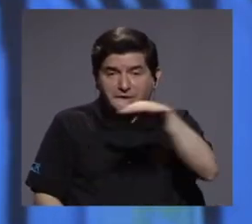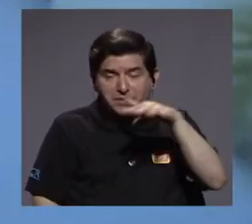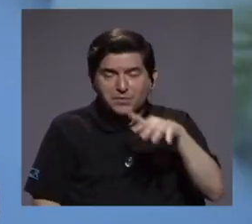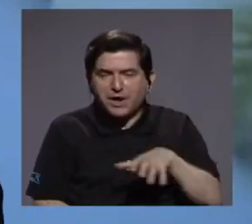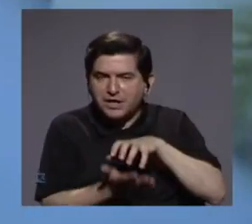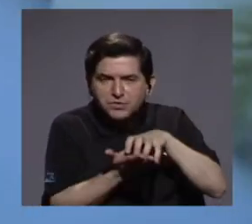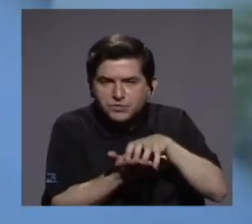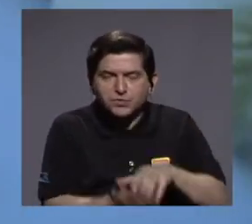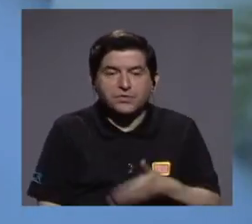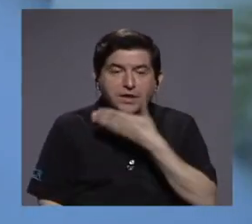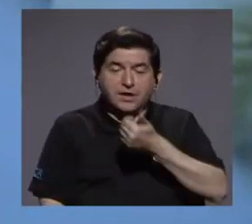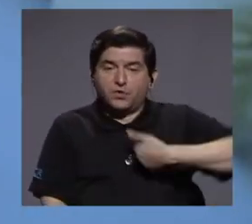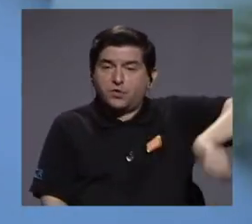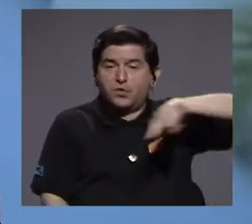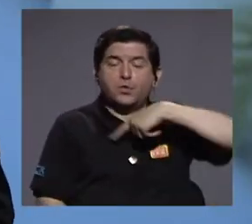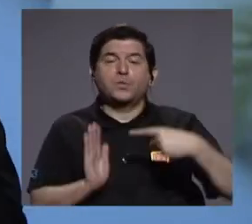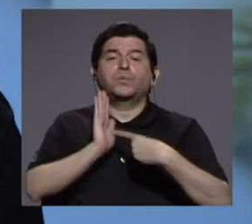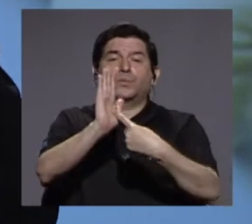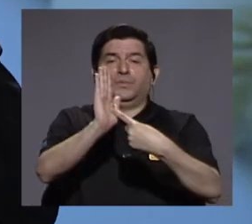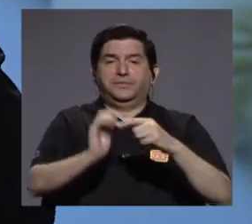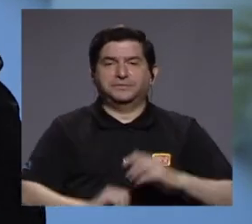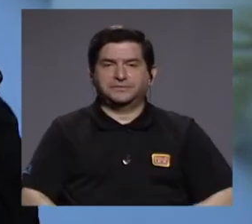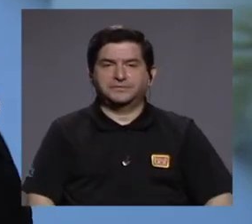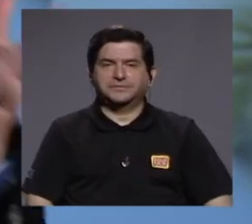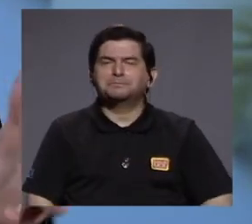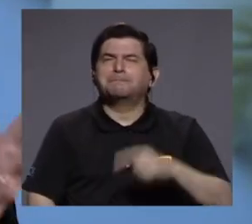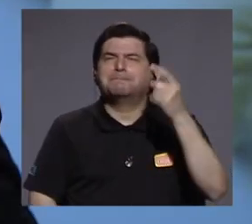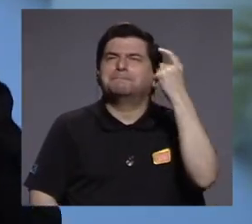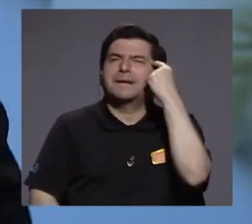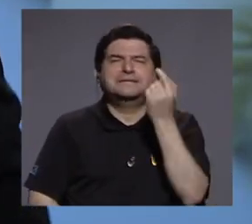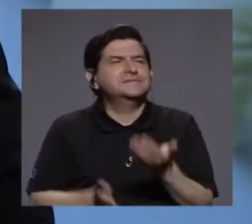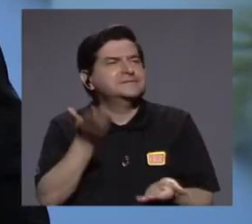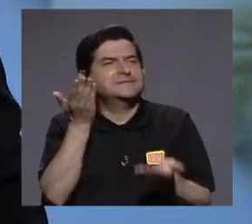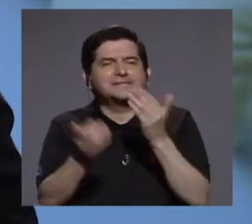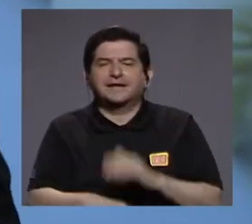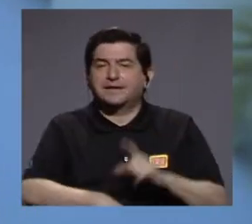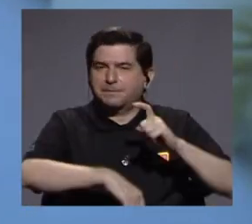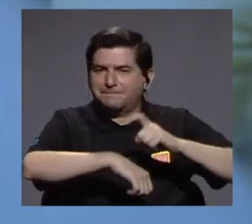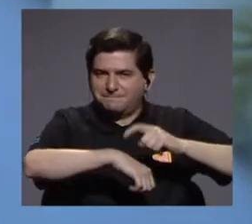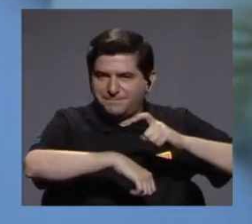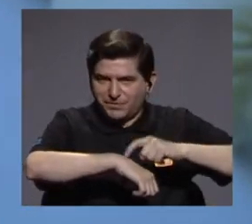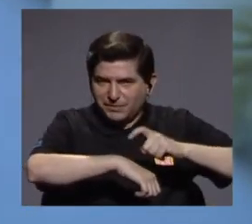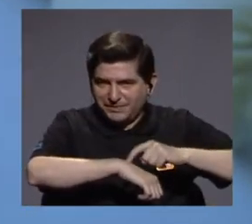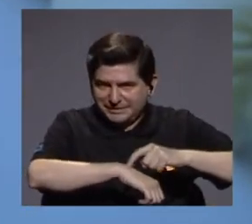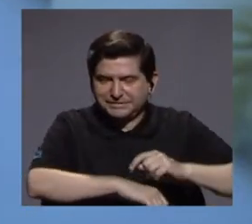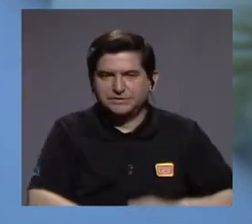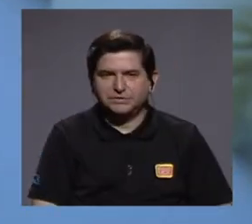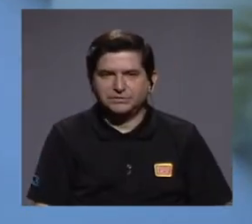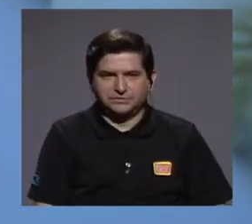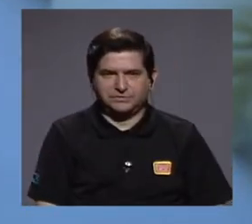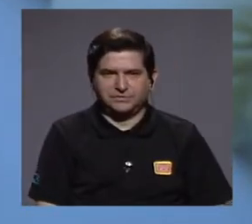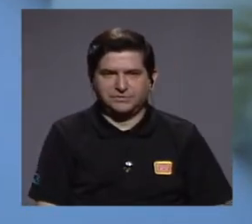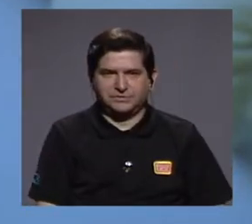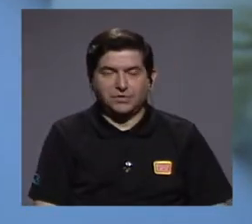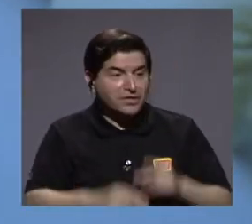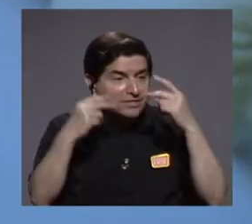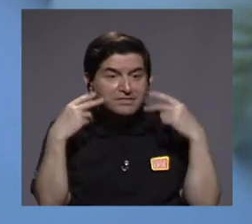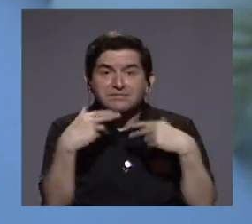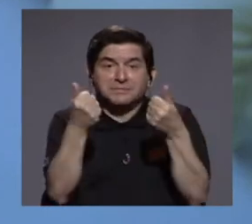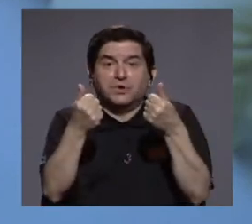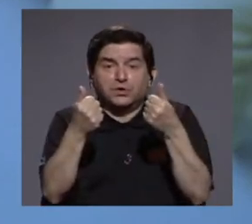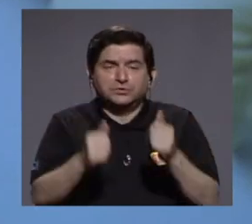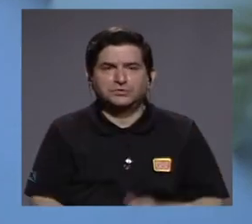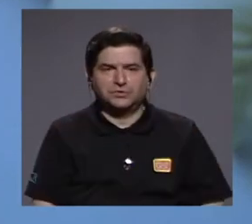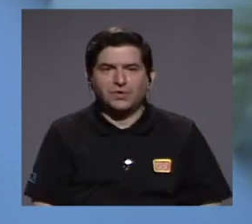trajo lo mejor de nosotros. Y pensemos un poco en aquel momento donde de un instante a otro veíamos